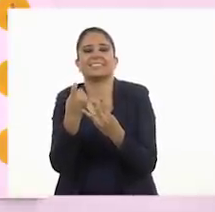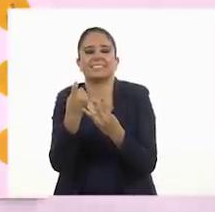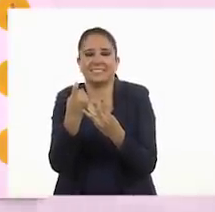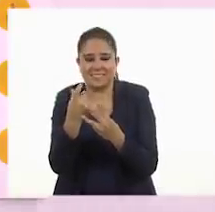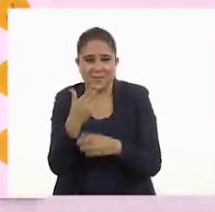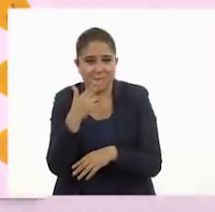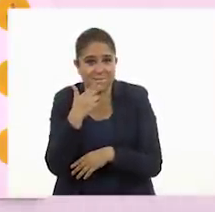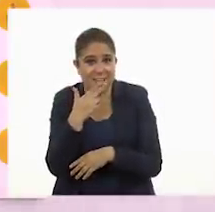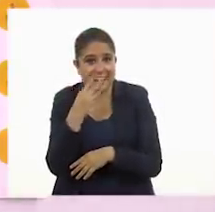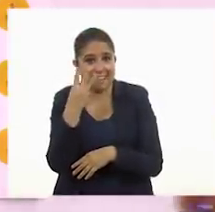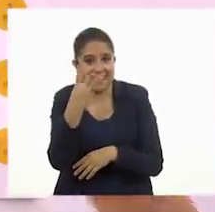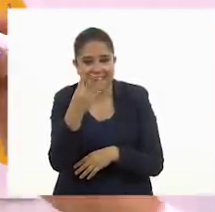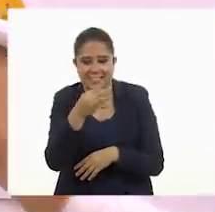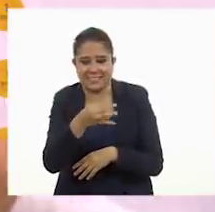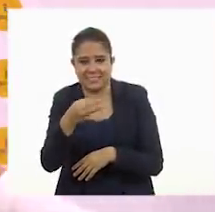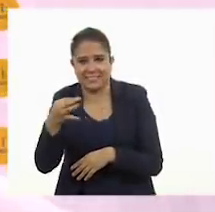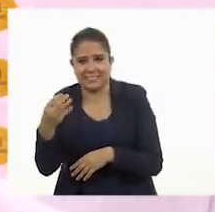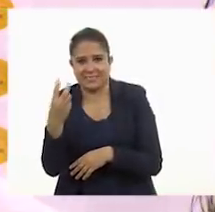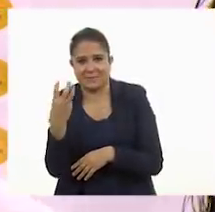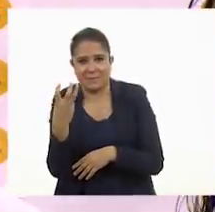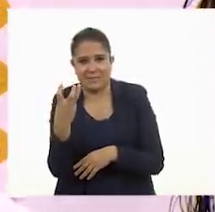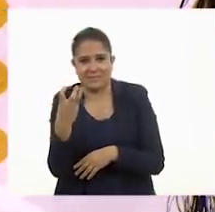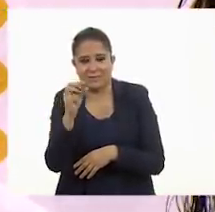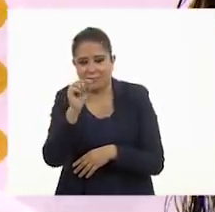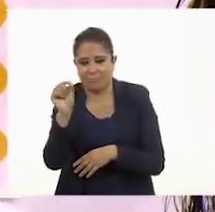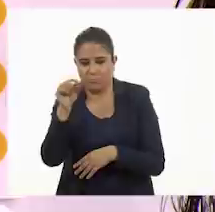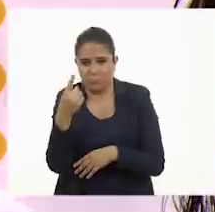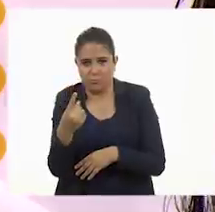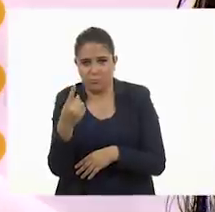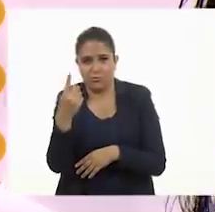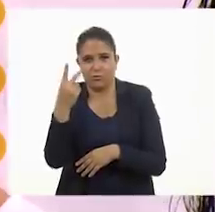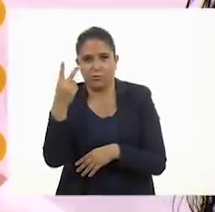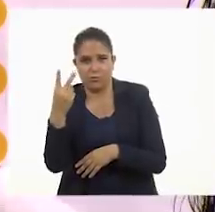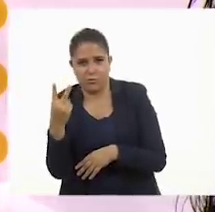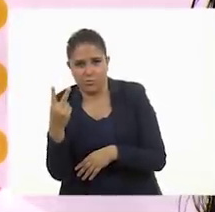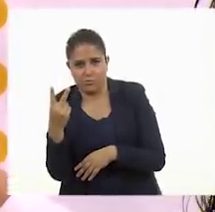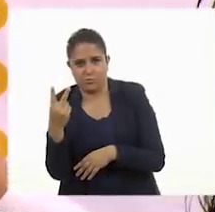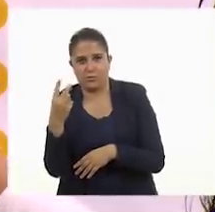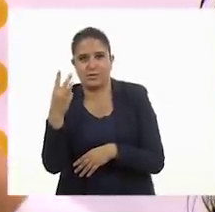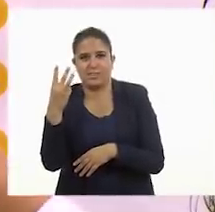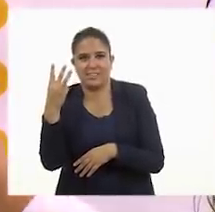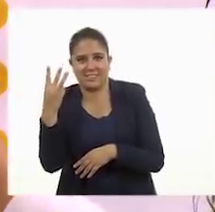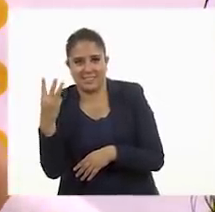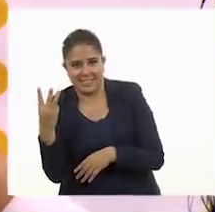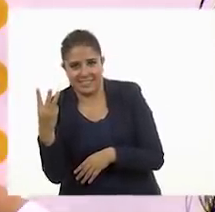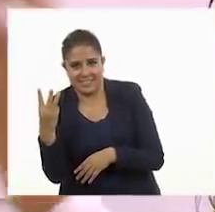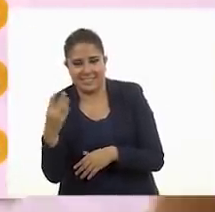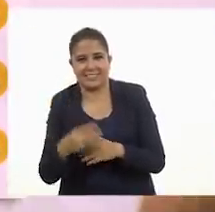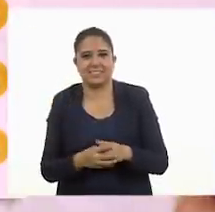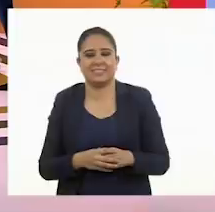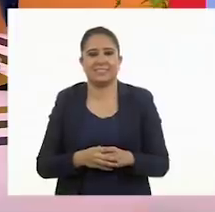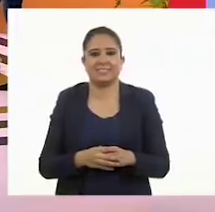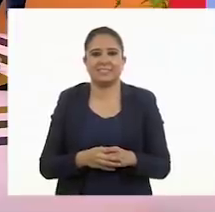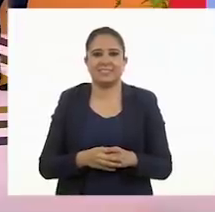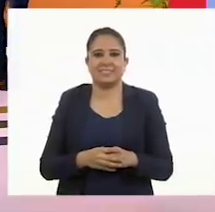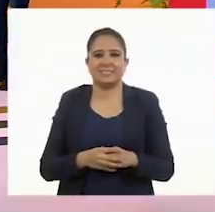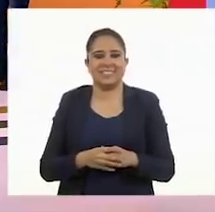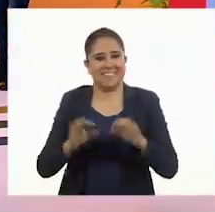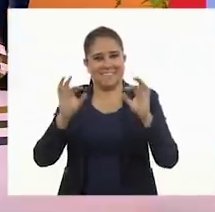ocupar tres pesos. Tachamos uno, dos y tres.